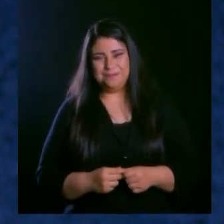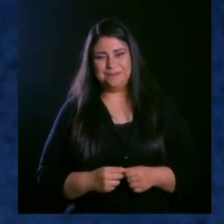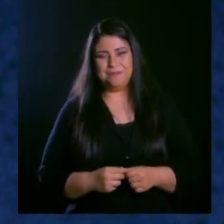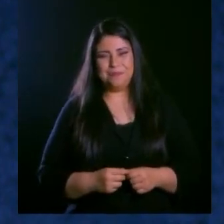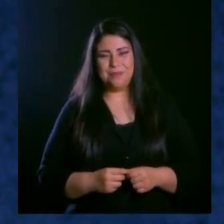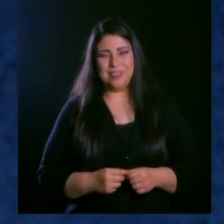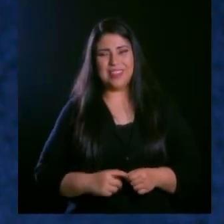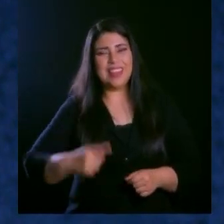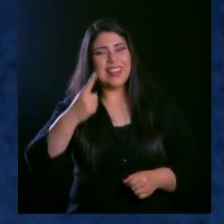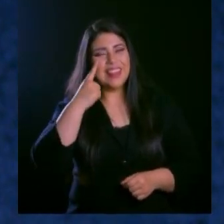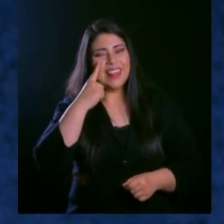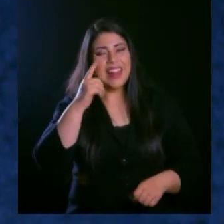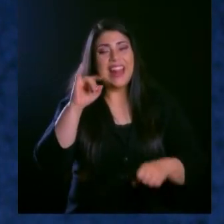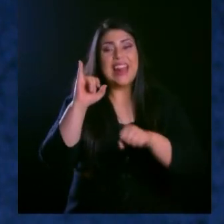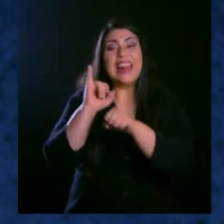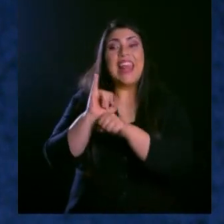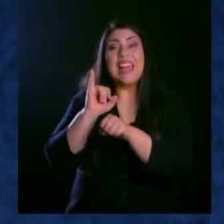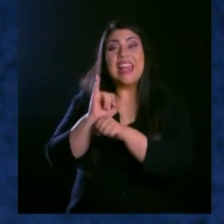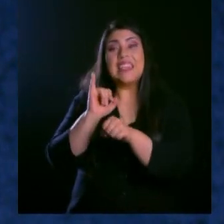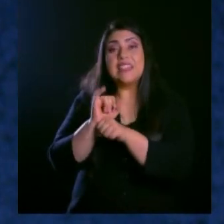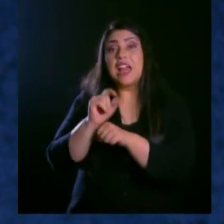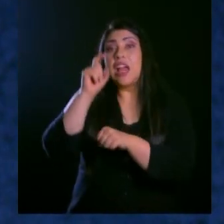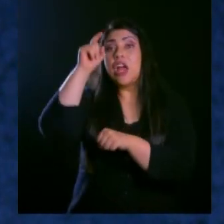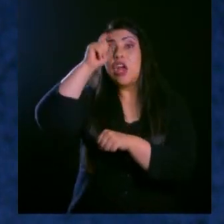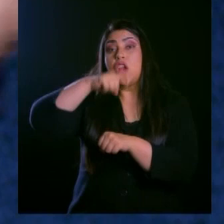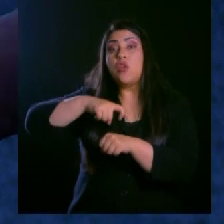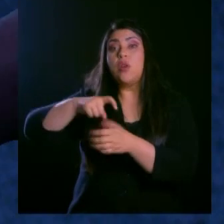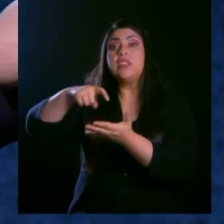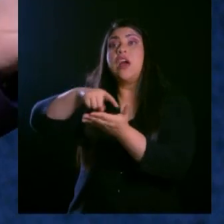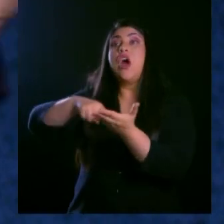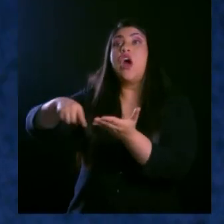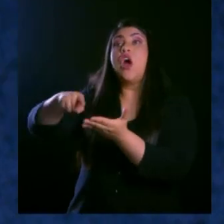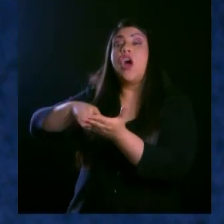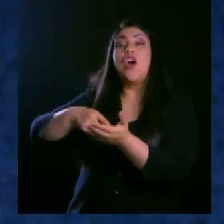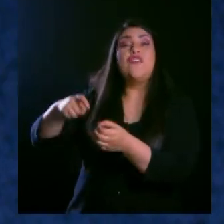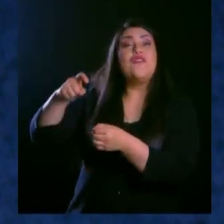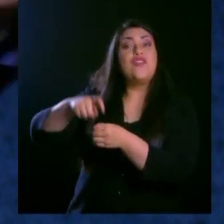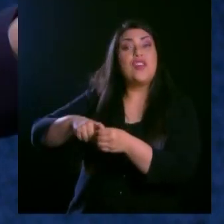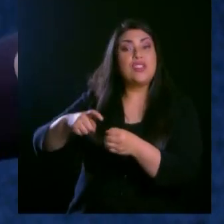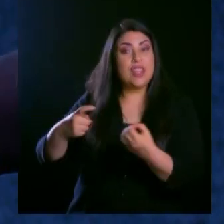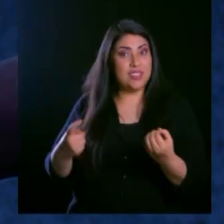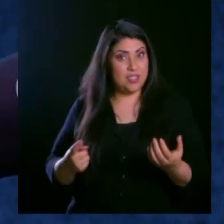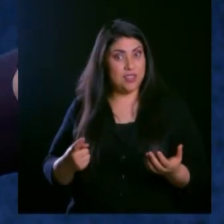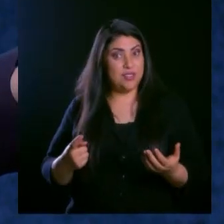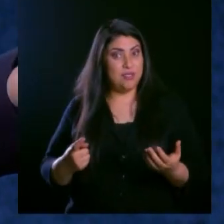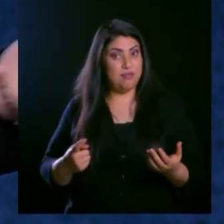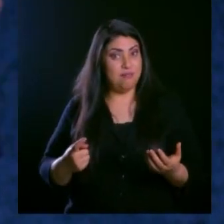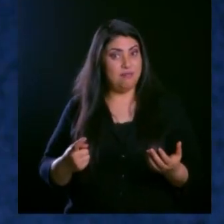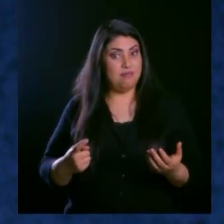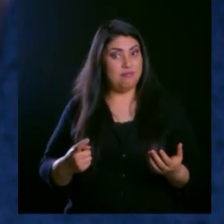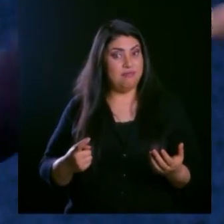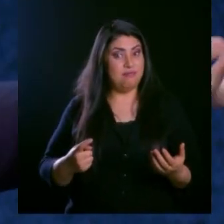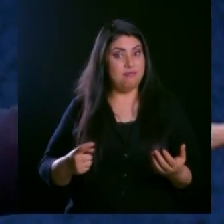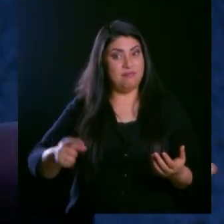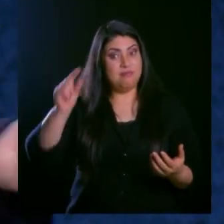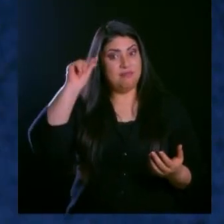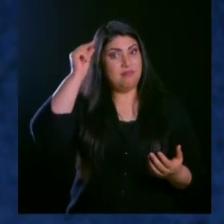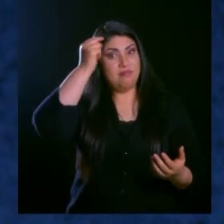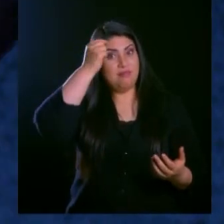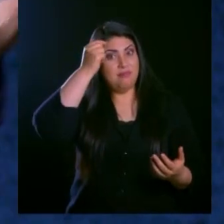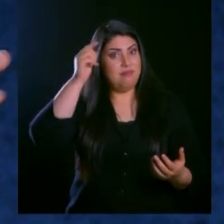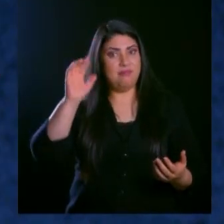la iglesia no es una democracia. Democracia es un término griego para el gobierno general,